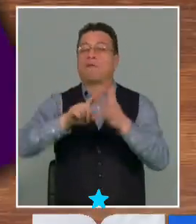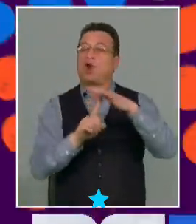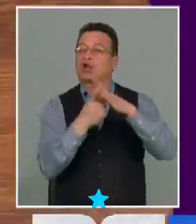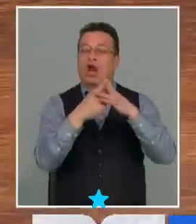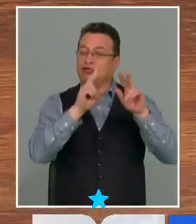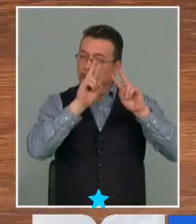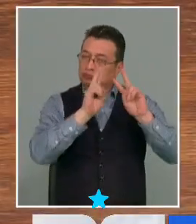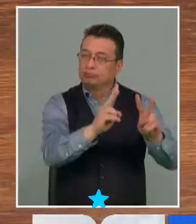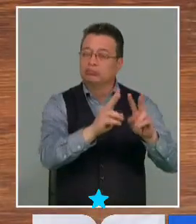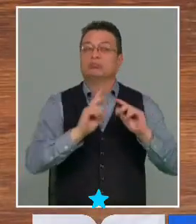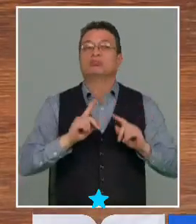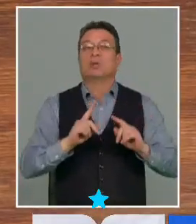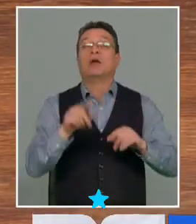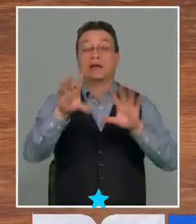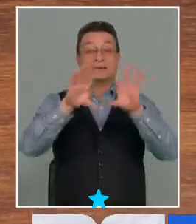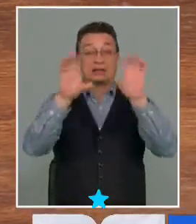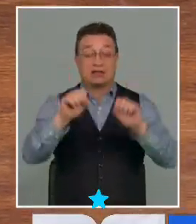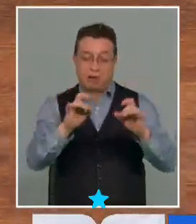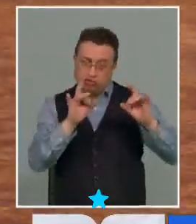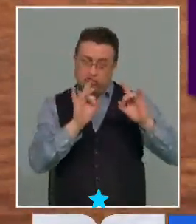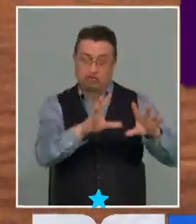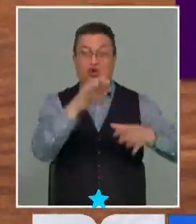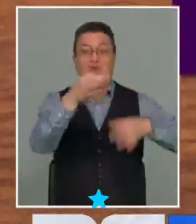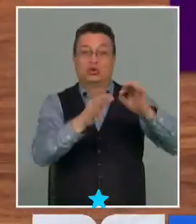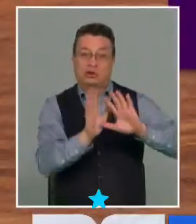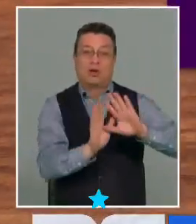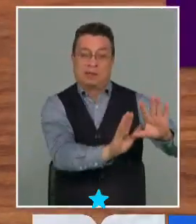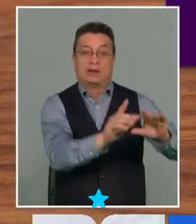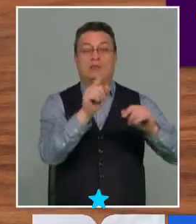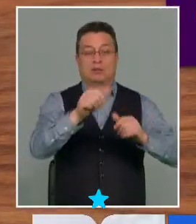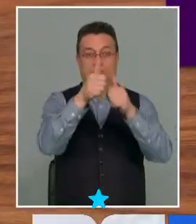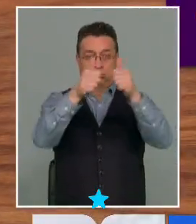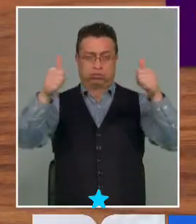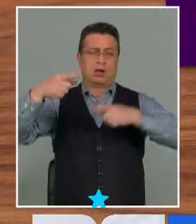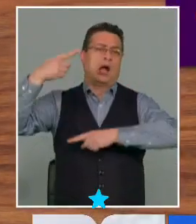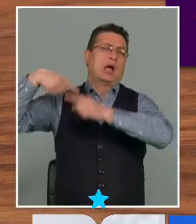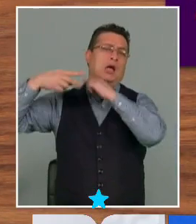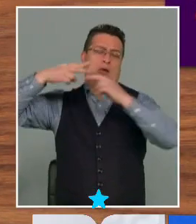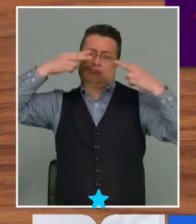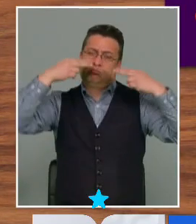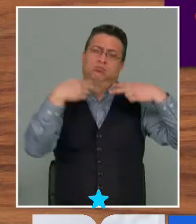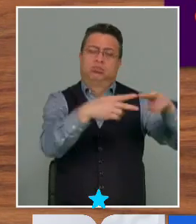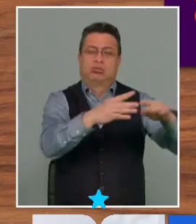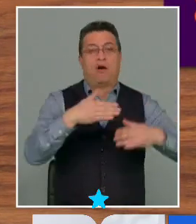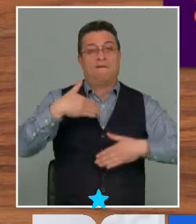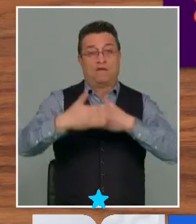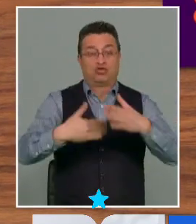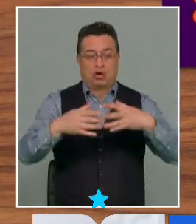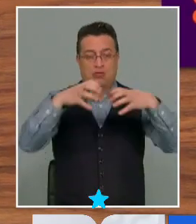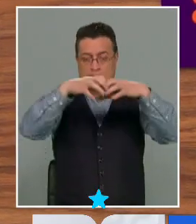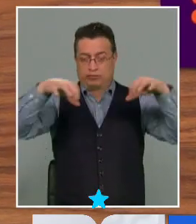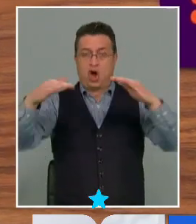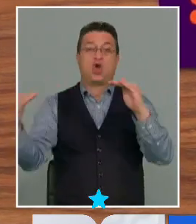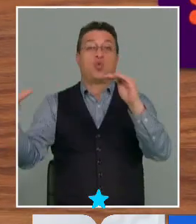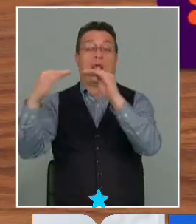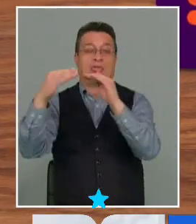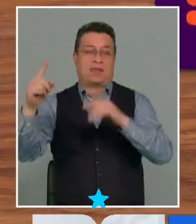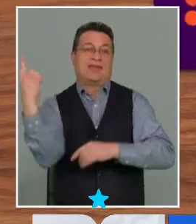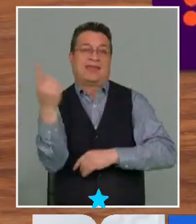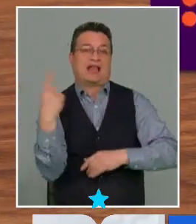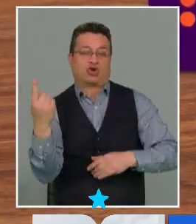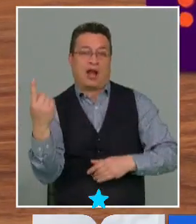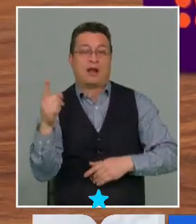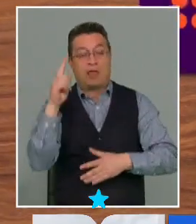¿Qué se propone? Un sistema propio de justicia, encabezado por autoridades ancestrales, que funciona en un plano de igualdad con el sistema nacional.